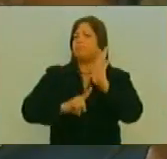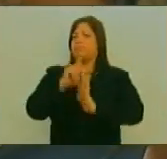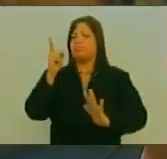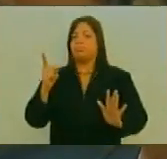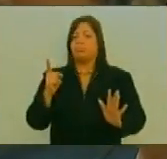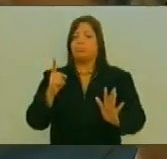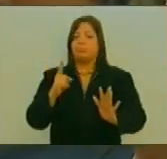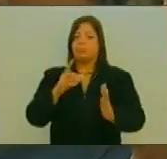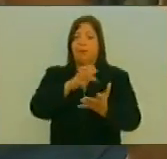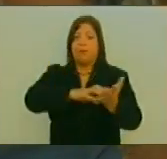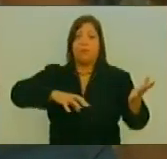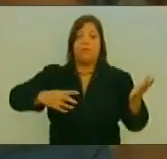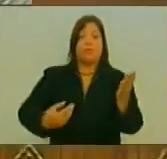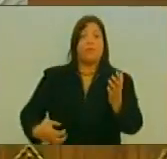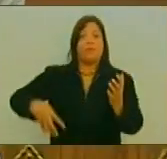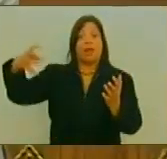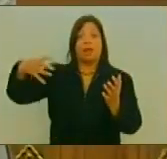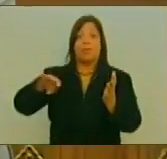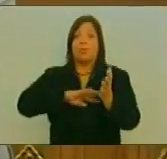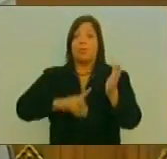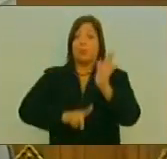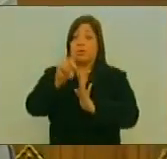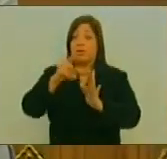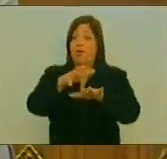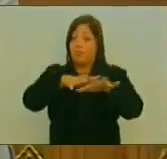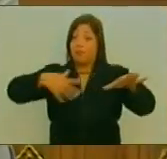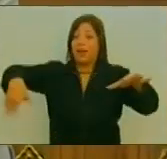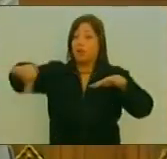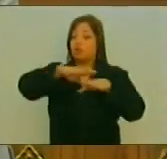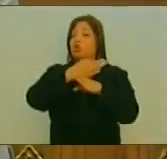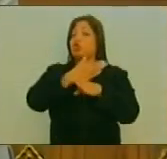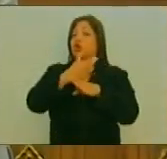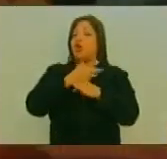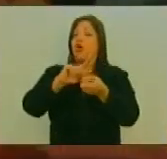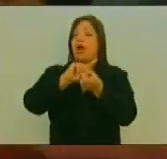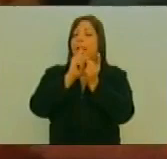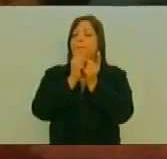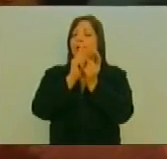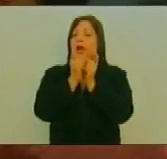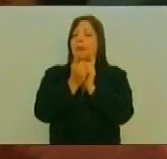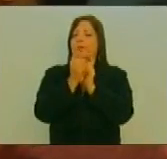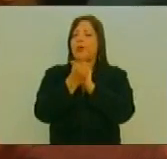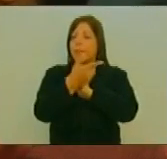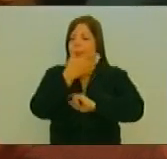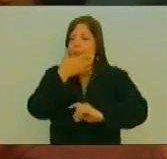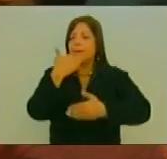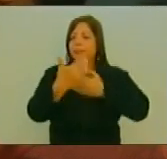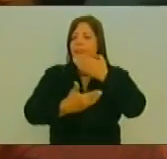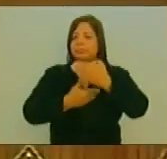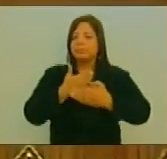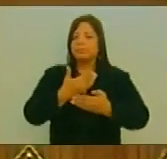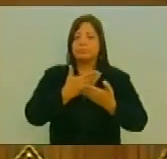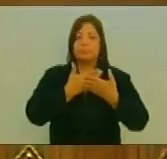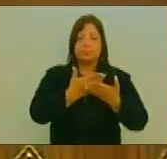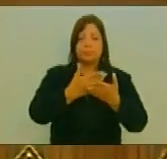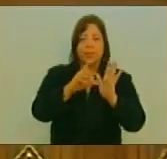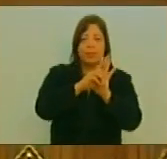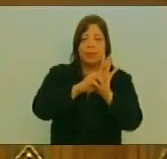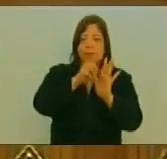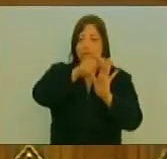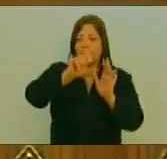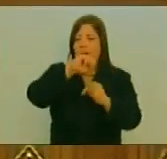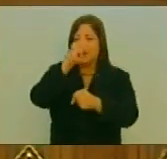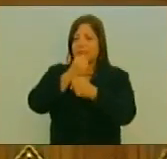nuestra abundancia De nosotros Seguir En este proceso De cambio Por garantizarle Precisamente A los